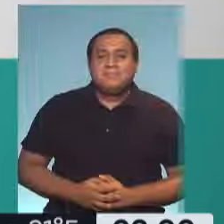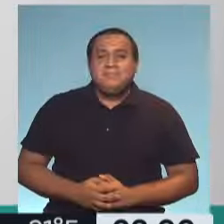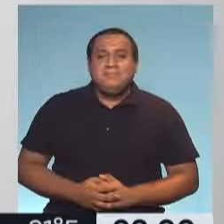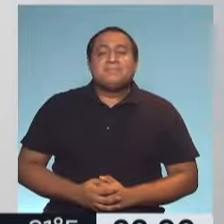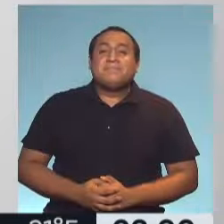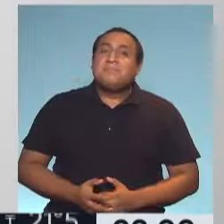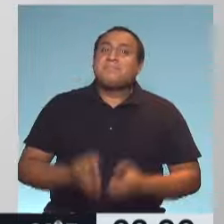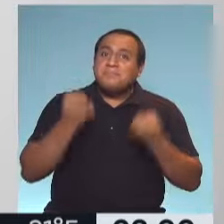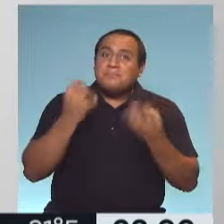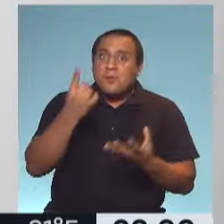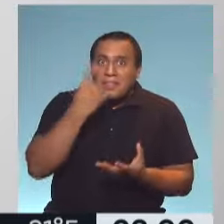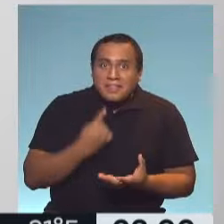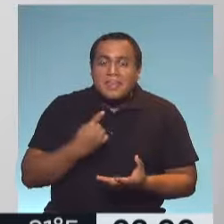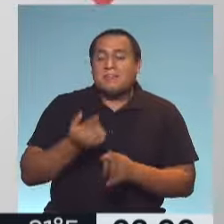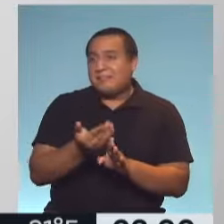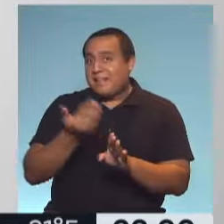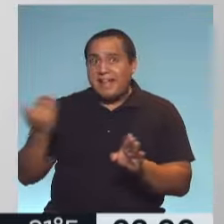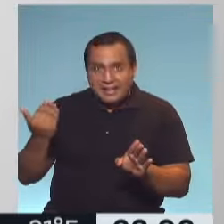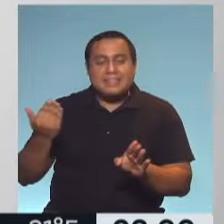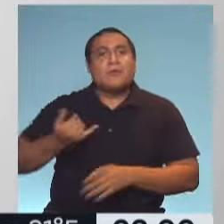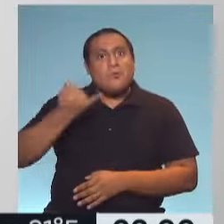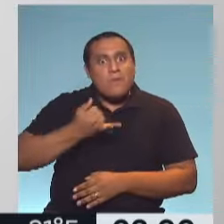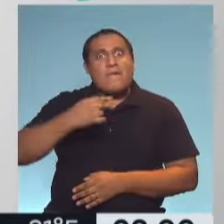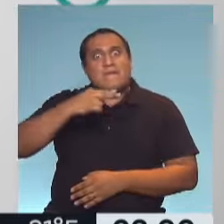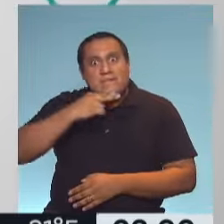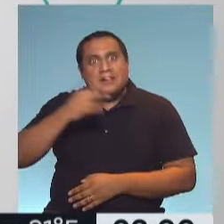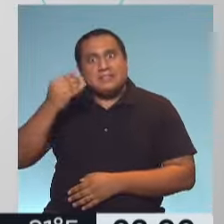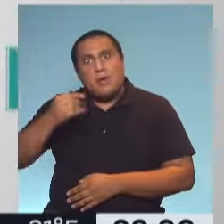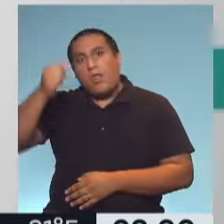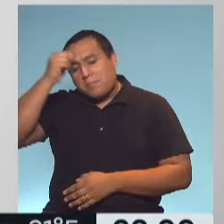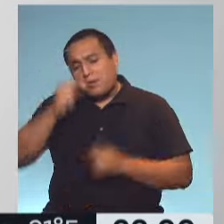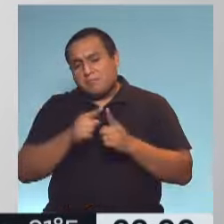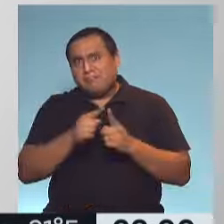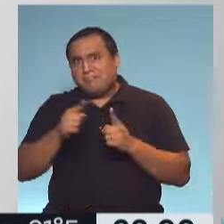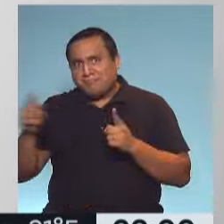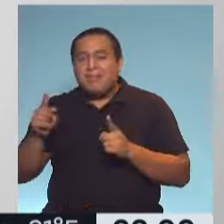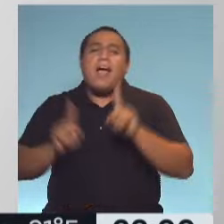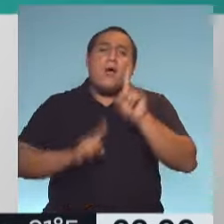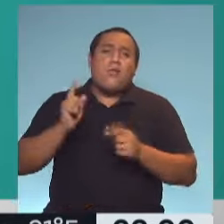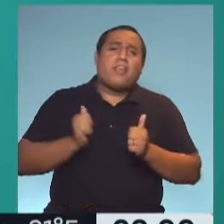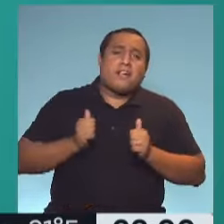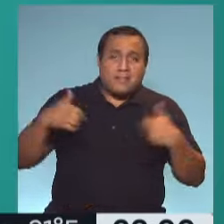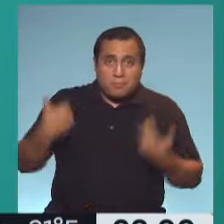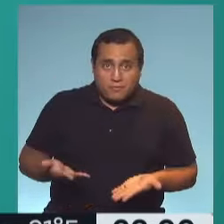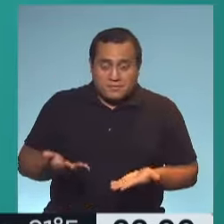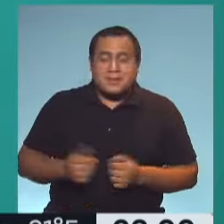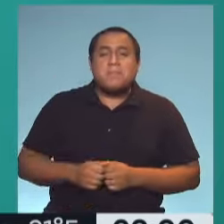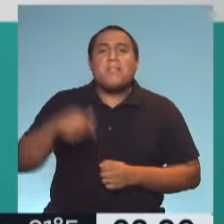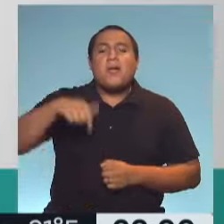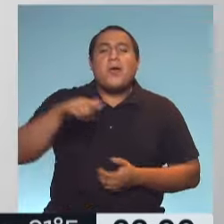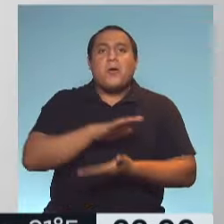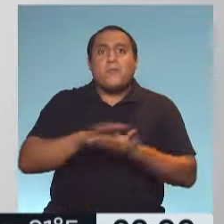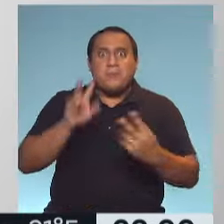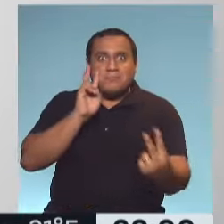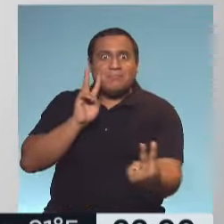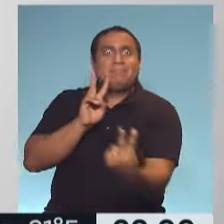Muy, pero muy buenos días. Luego de este fin de semana XXXL, para muchos que ya pudieron descansar y aprovecharlo, arrancamos este nuevo encuentro,